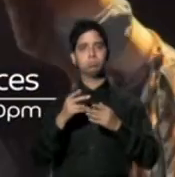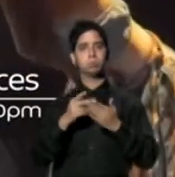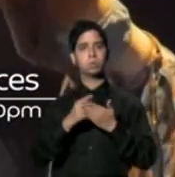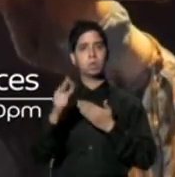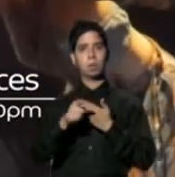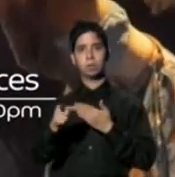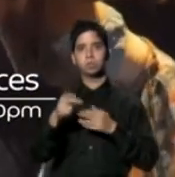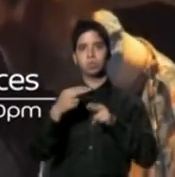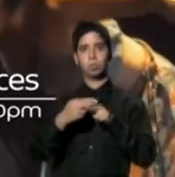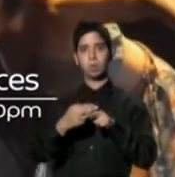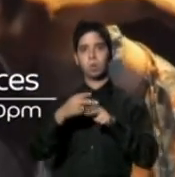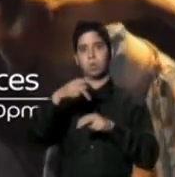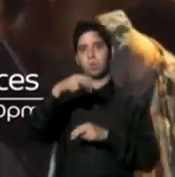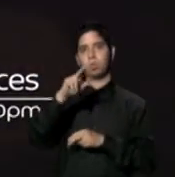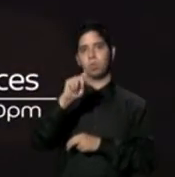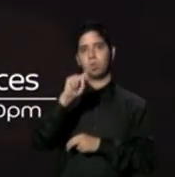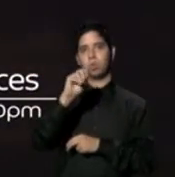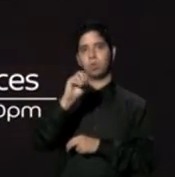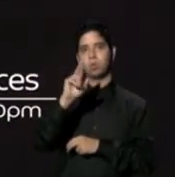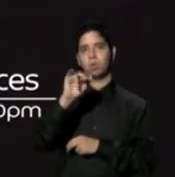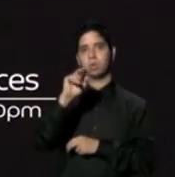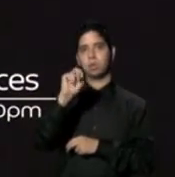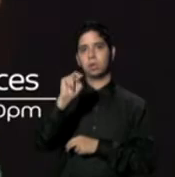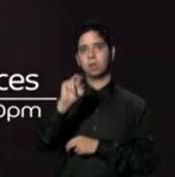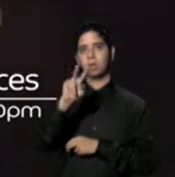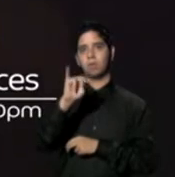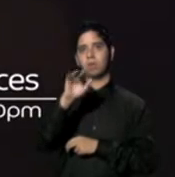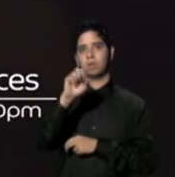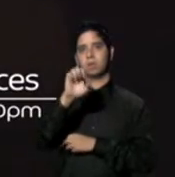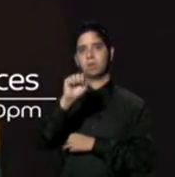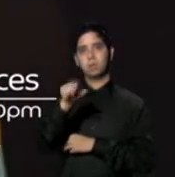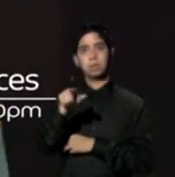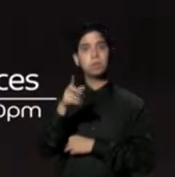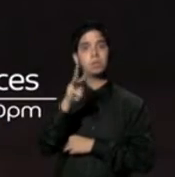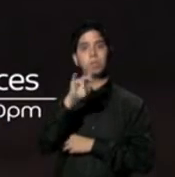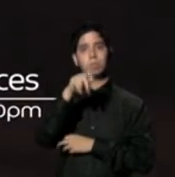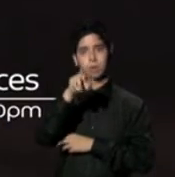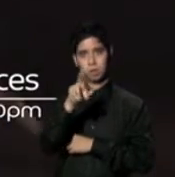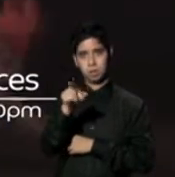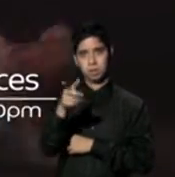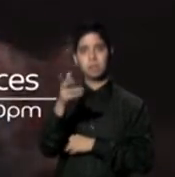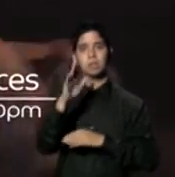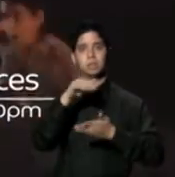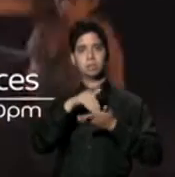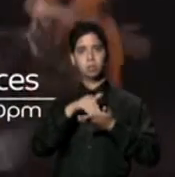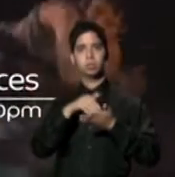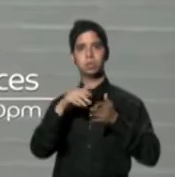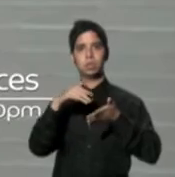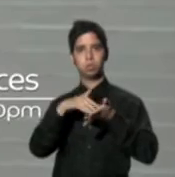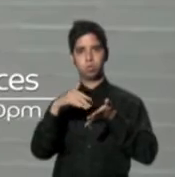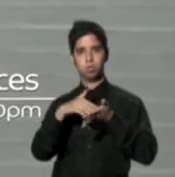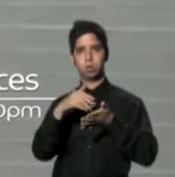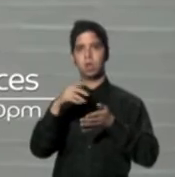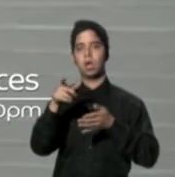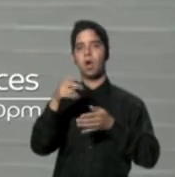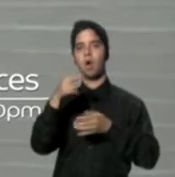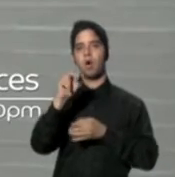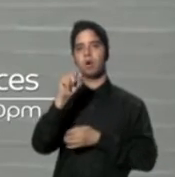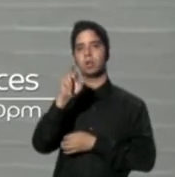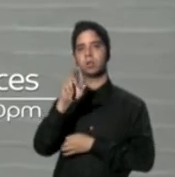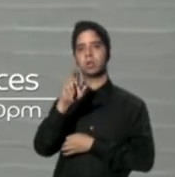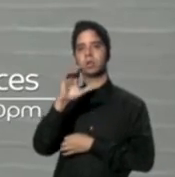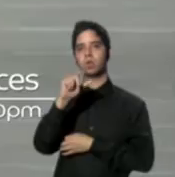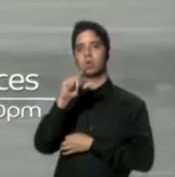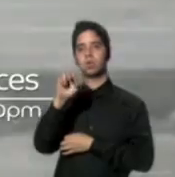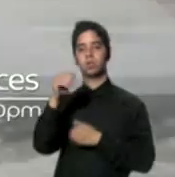programa ProRican Voices, una coproducción de WIPR y el Centro de Estudios Puerto Riqueños de Hunter College, recibió dos